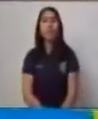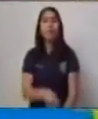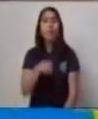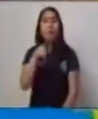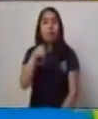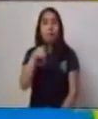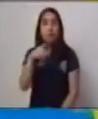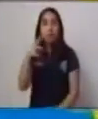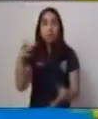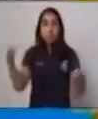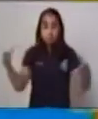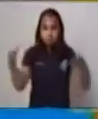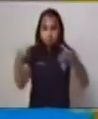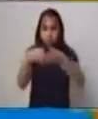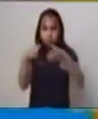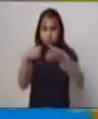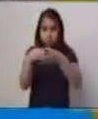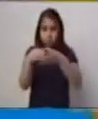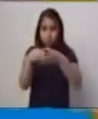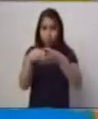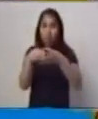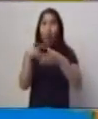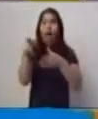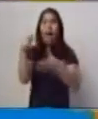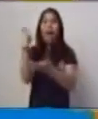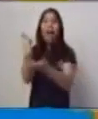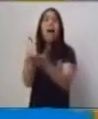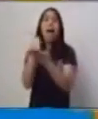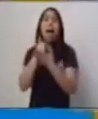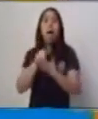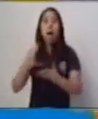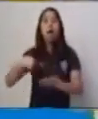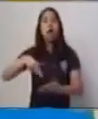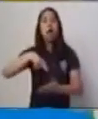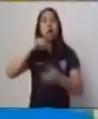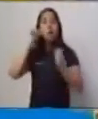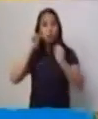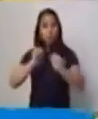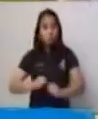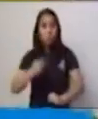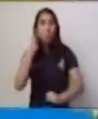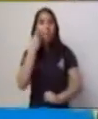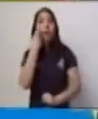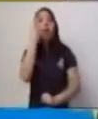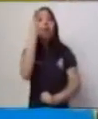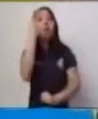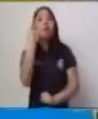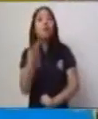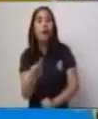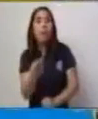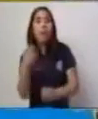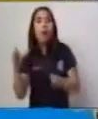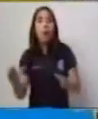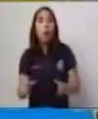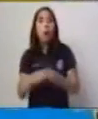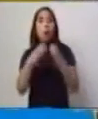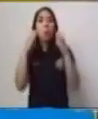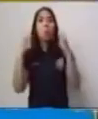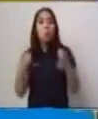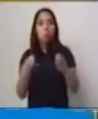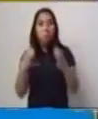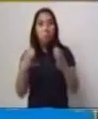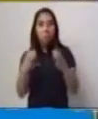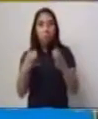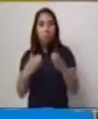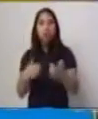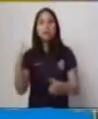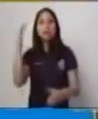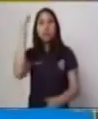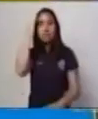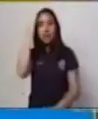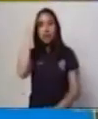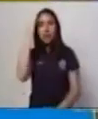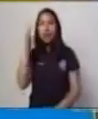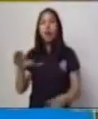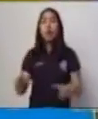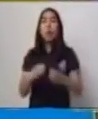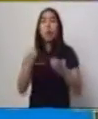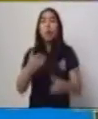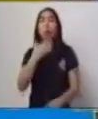podamos vivenciar las dimensiones que tiene la profundidad y la altura de nuestro objeto.